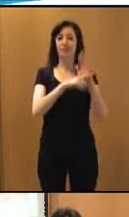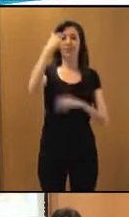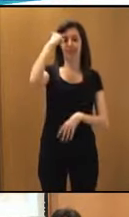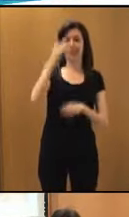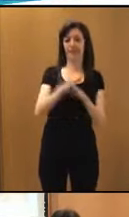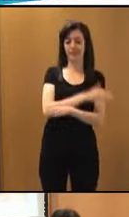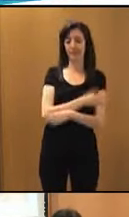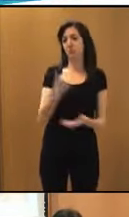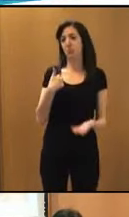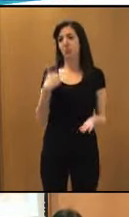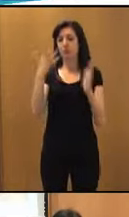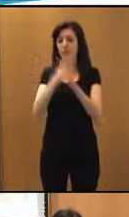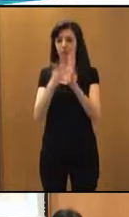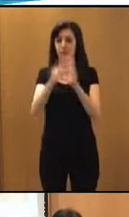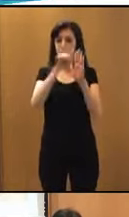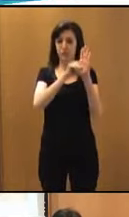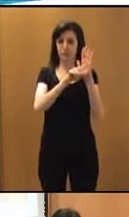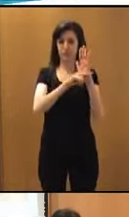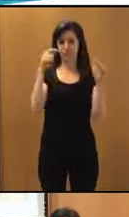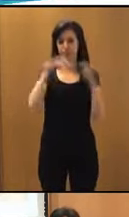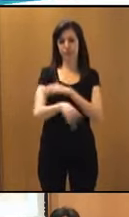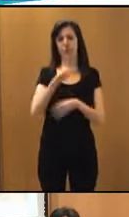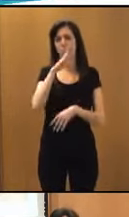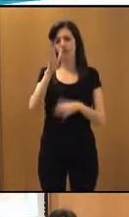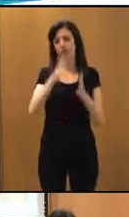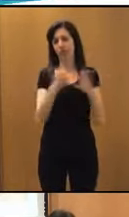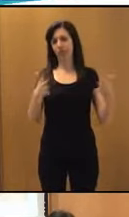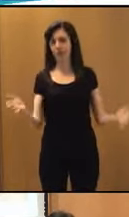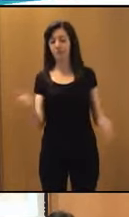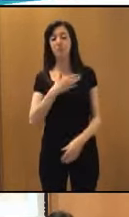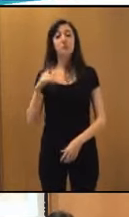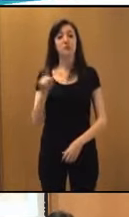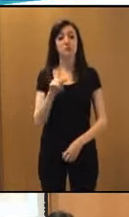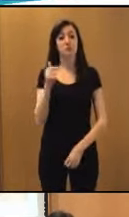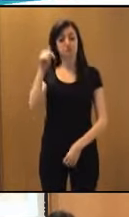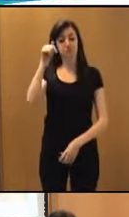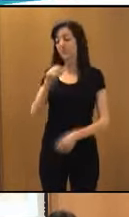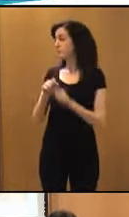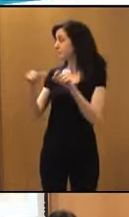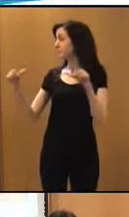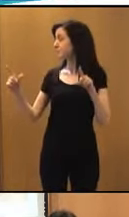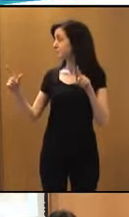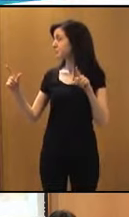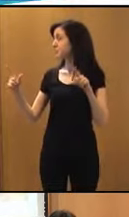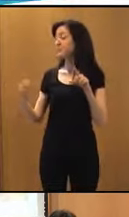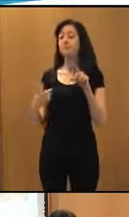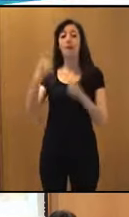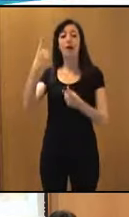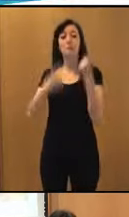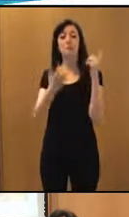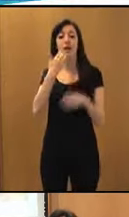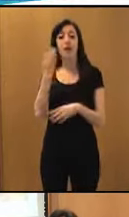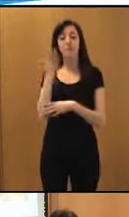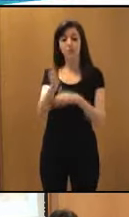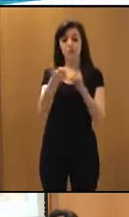Entonces, bueno, no voy a hablar de las pautas porque si no nos extenderíamos mucho, pero aquí, bueno, en pantalla, pues, veis algunos ejemplos